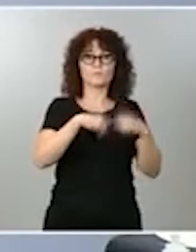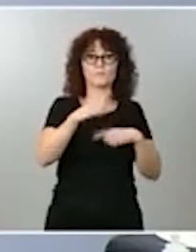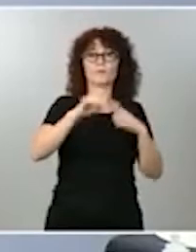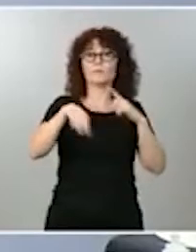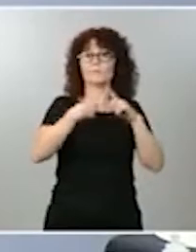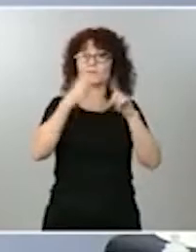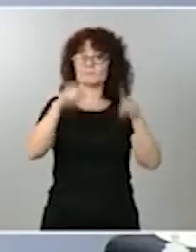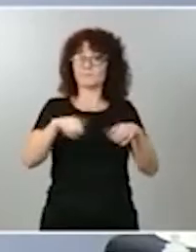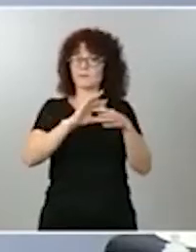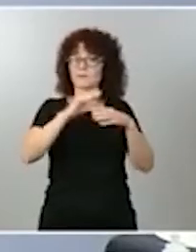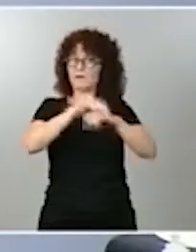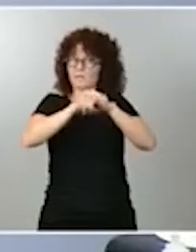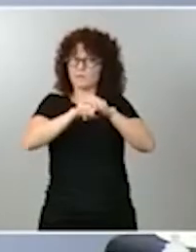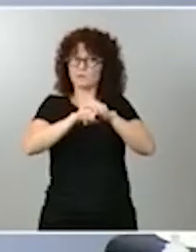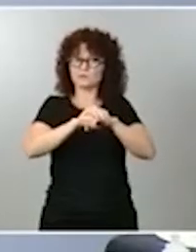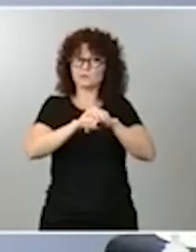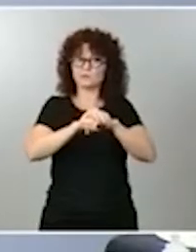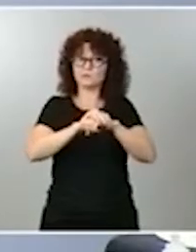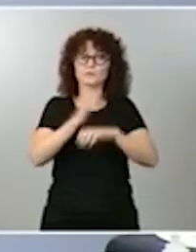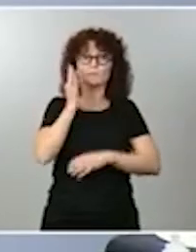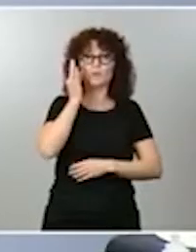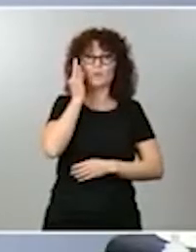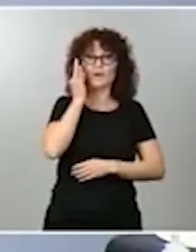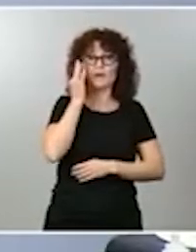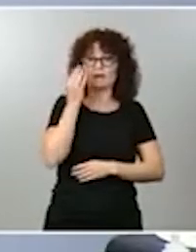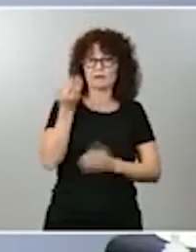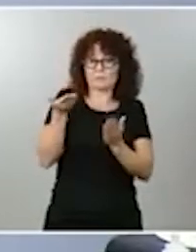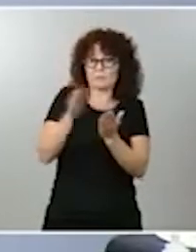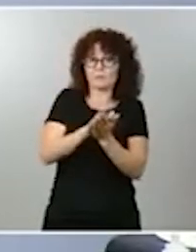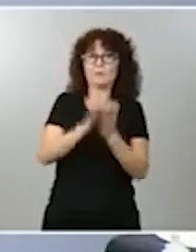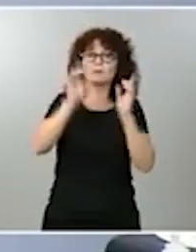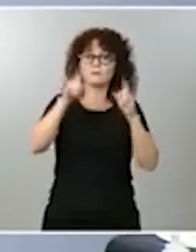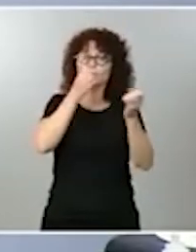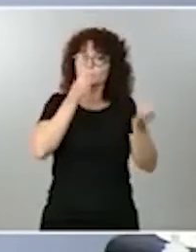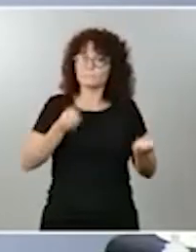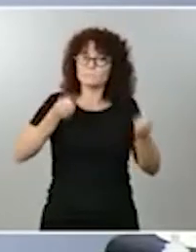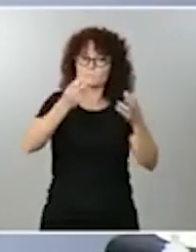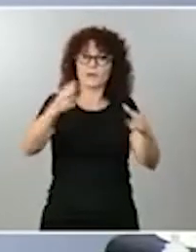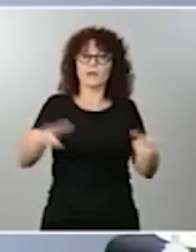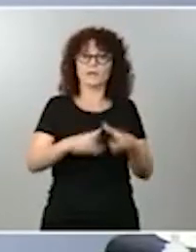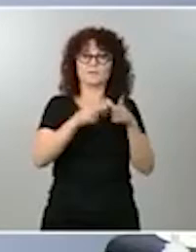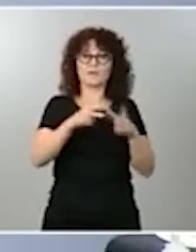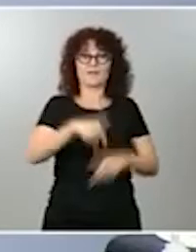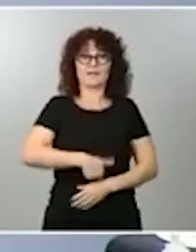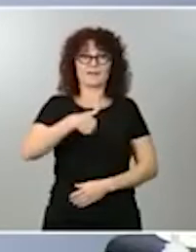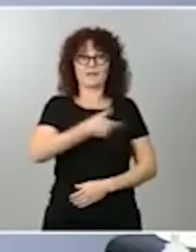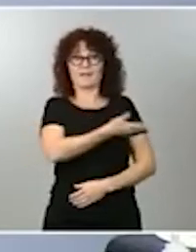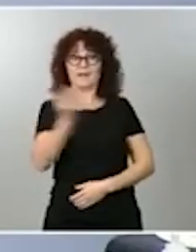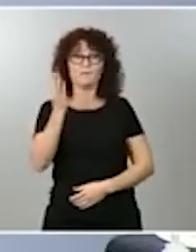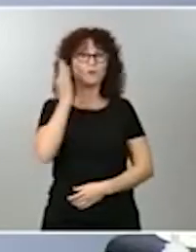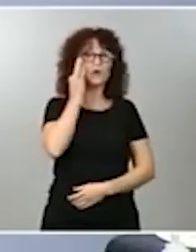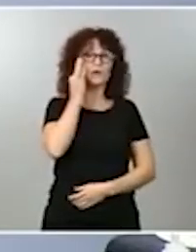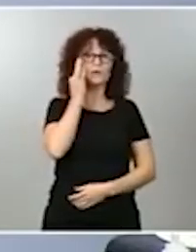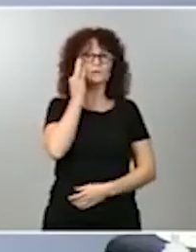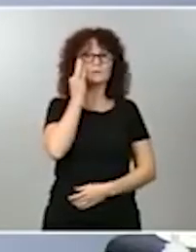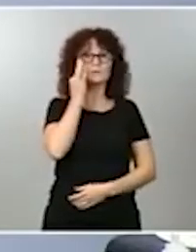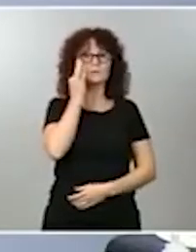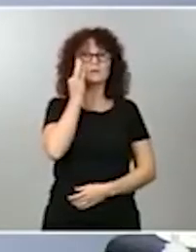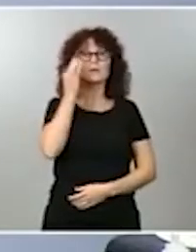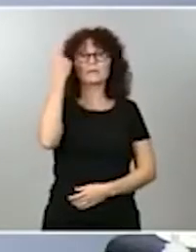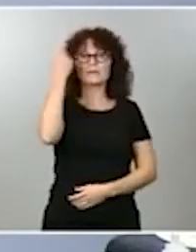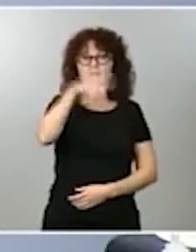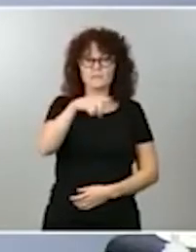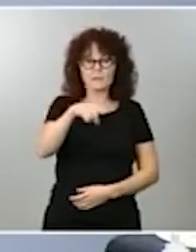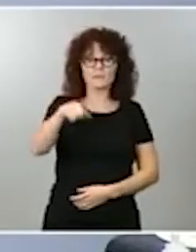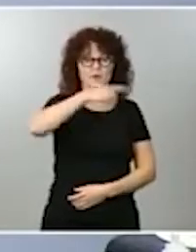mujer y transmitir el mensaje al conjunto de la sociedad, especialmente a las mujeres, de que somos plenamente conscientes de que tenemos mucho trabajo que